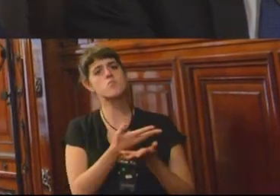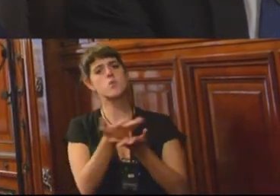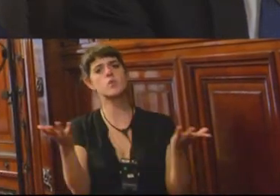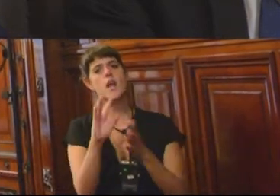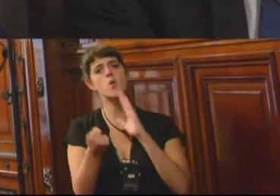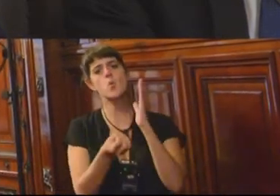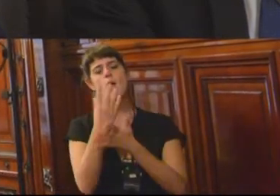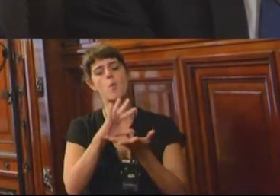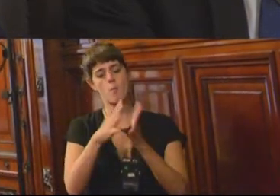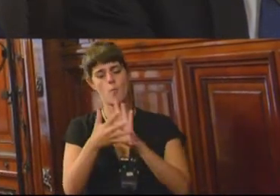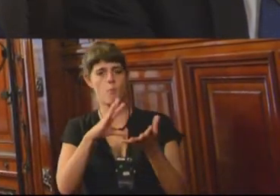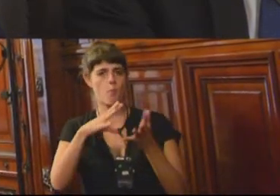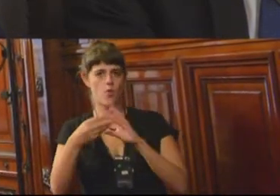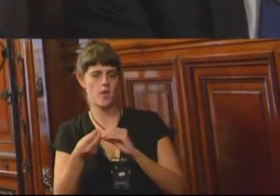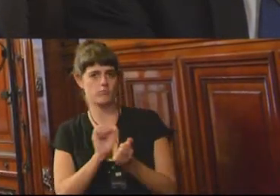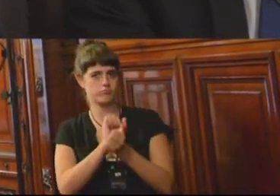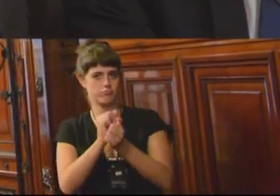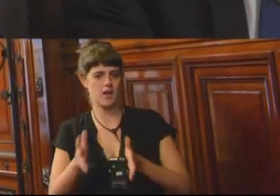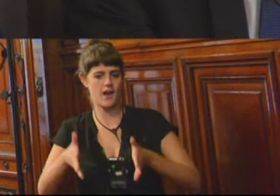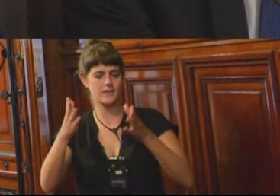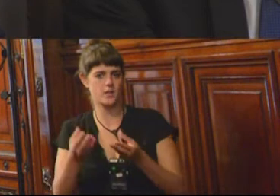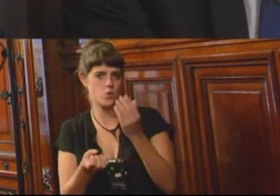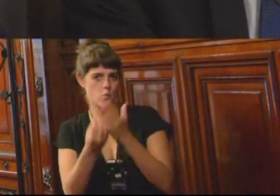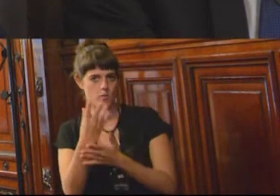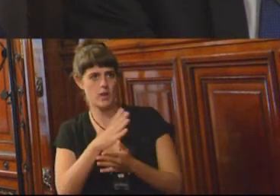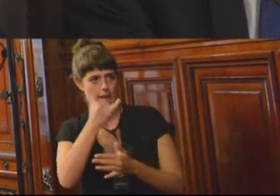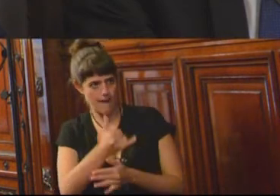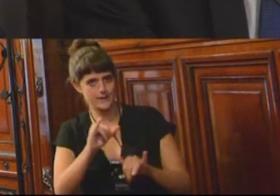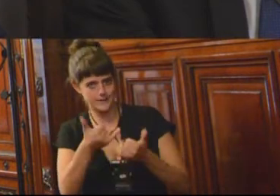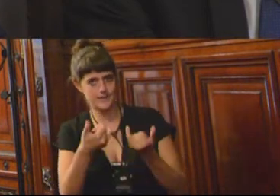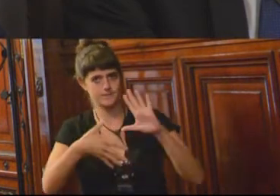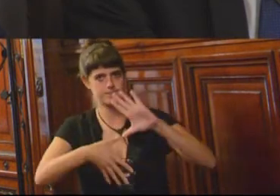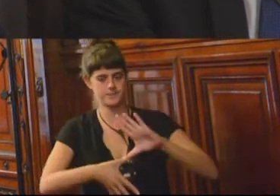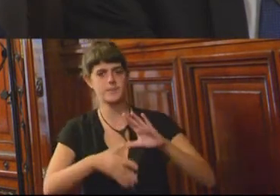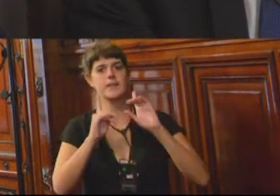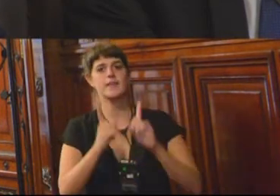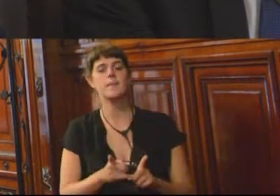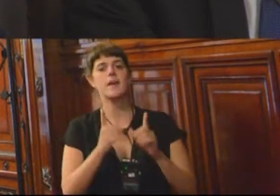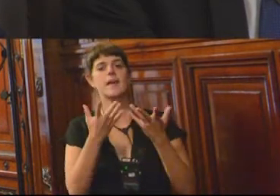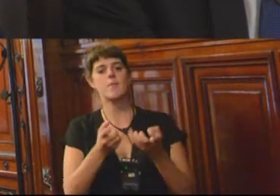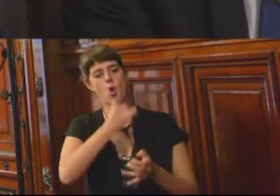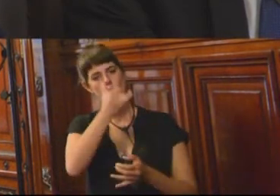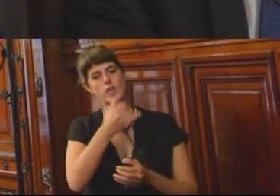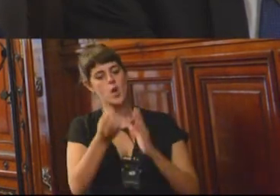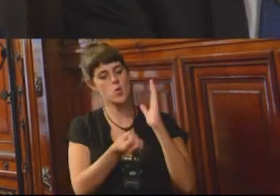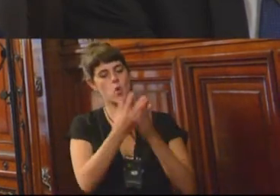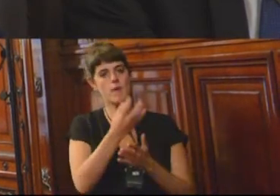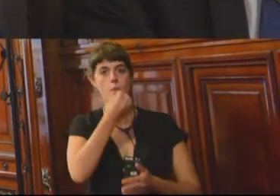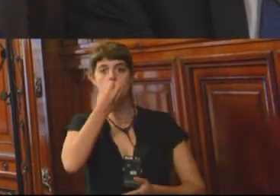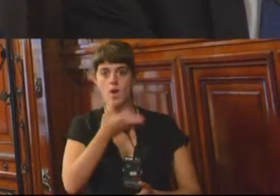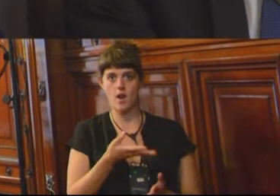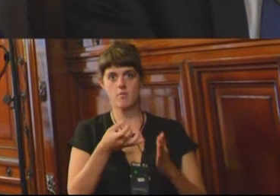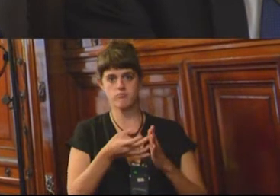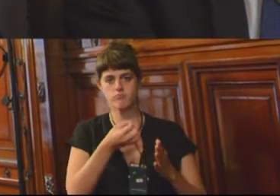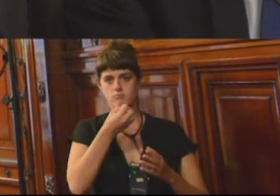modelos penitenciarios existentes en la región. También relataremos buenas prácticas penitenciarias y buenas prácticas